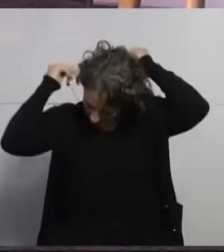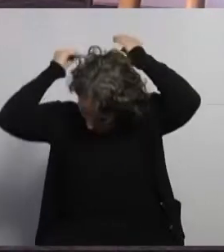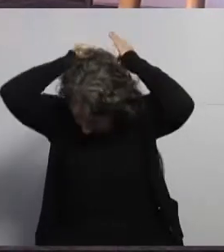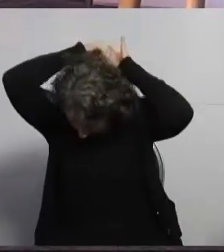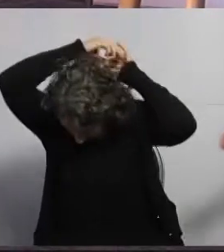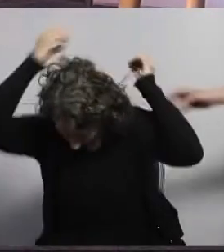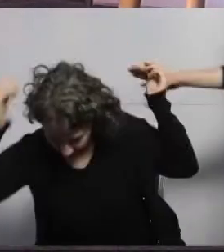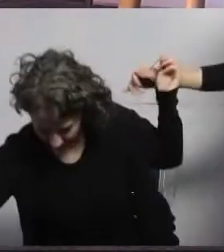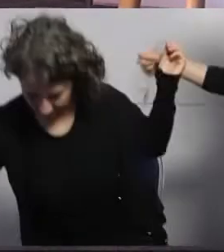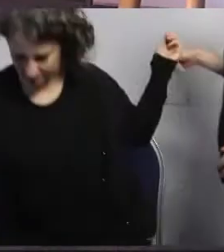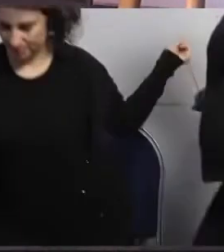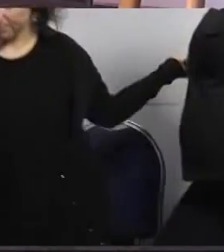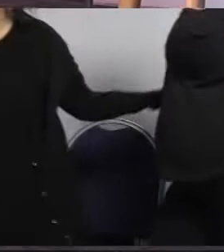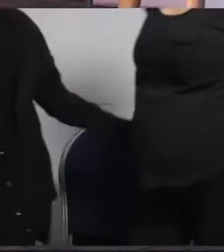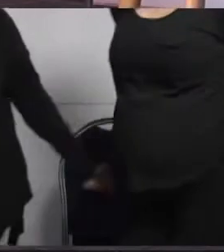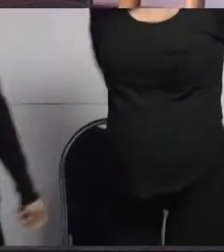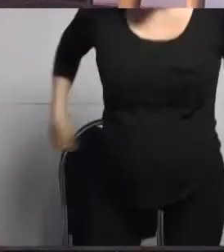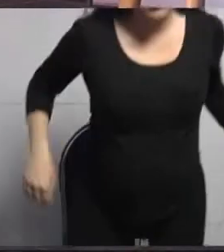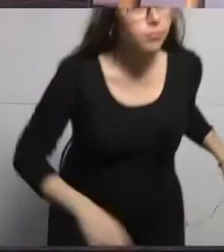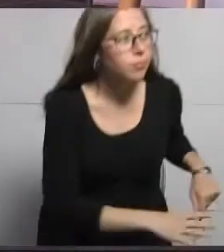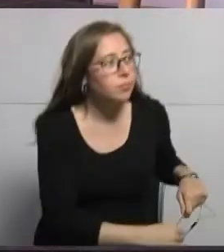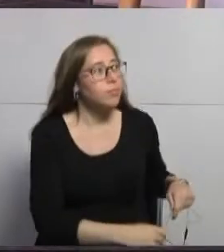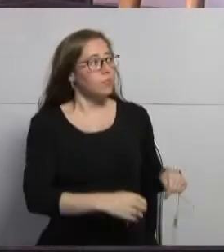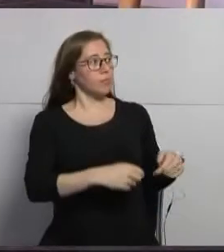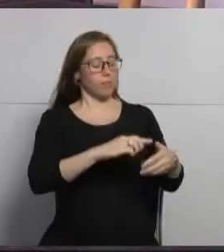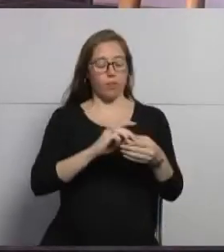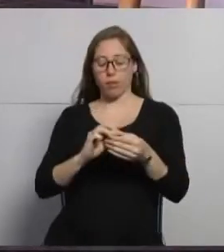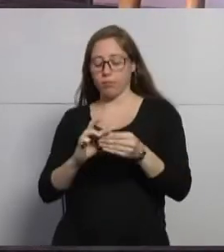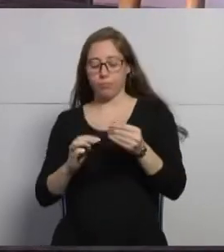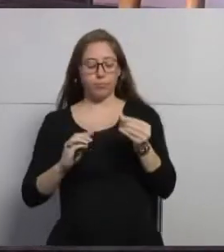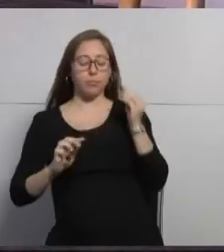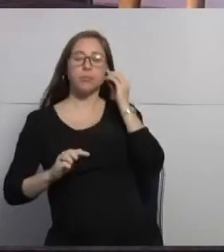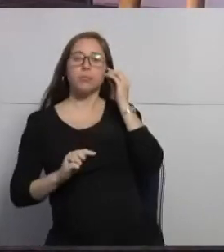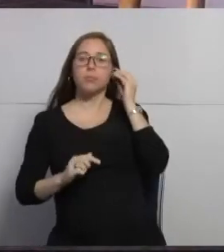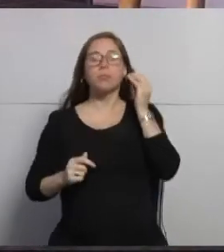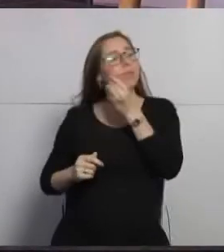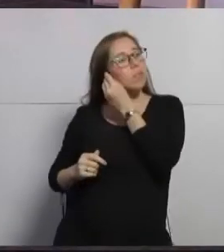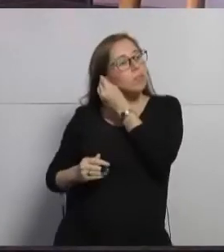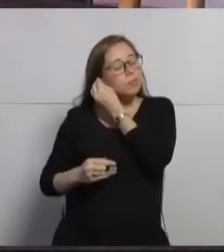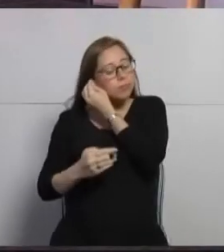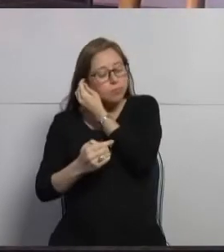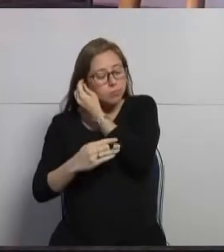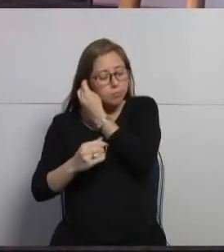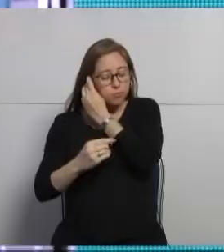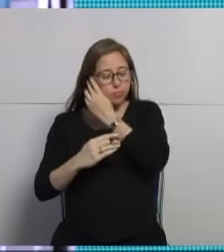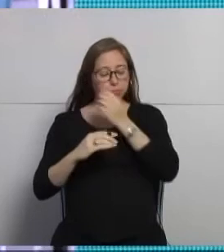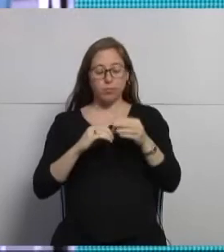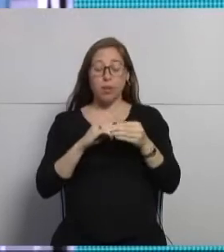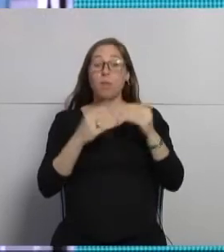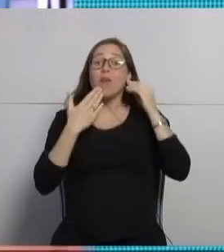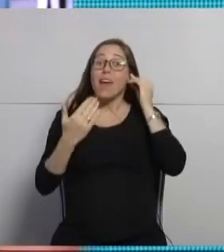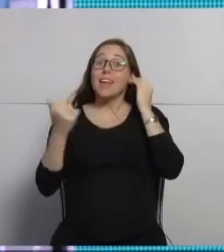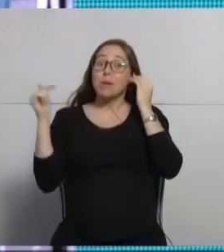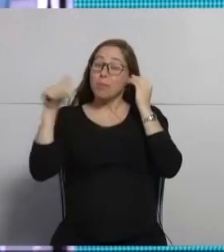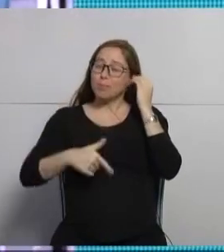gracias gracias por la invitación a la intendencia y gracias por hacer este encuentro año a año en